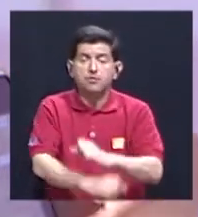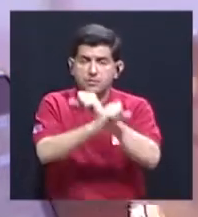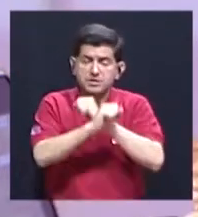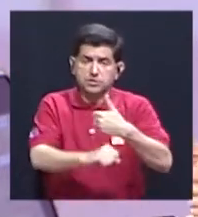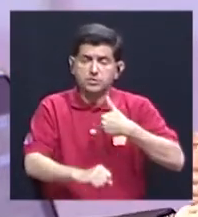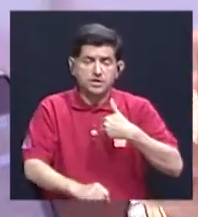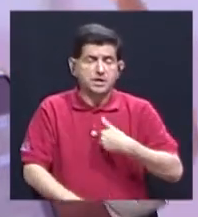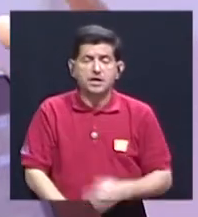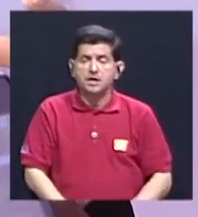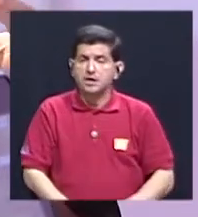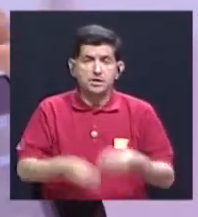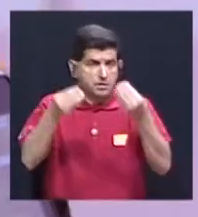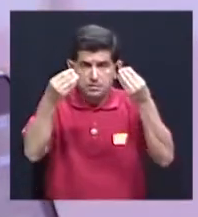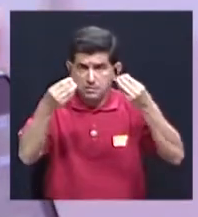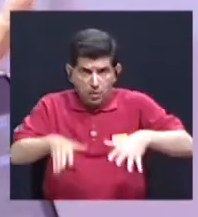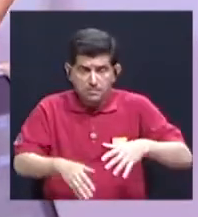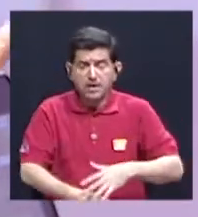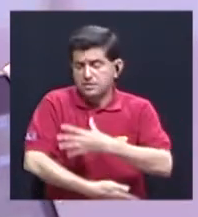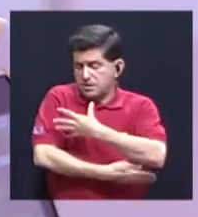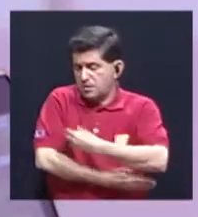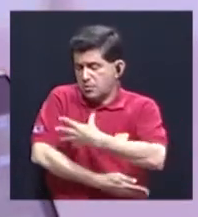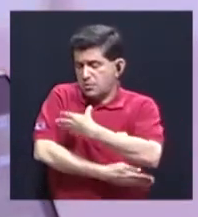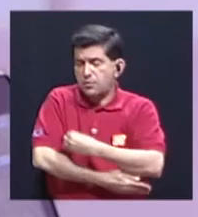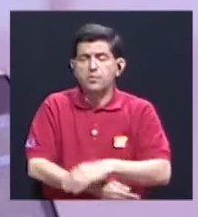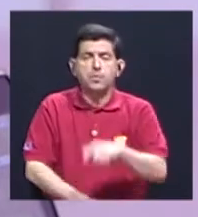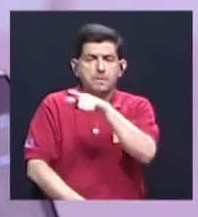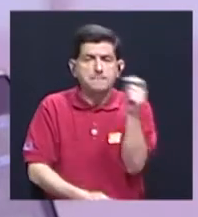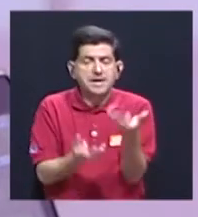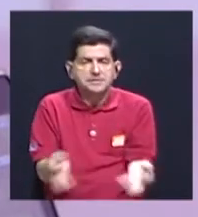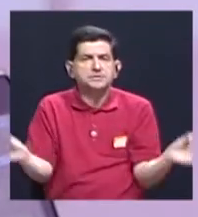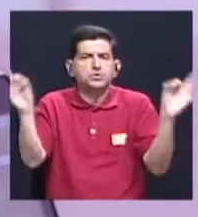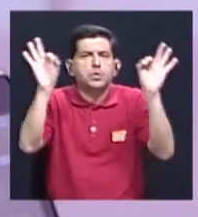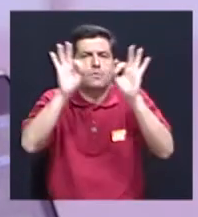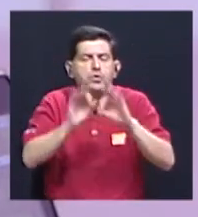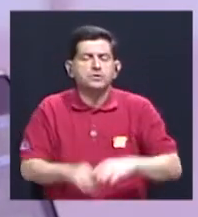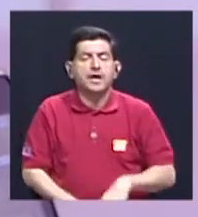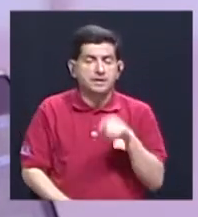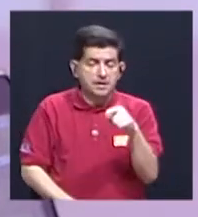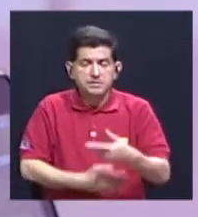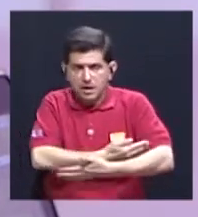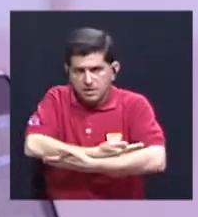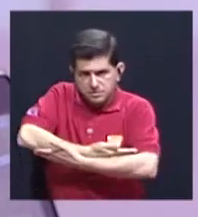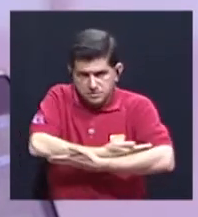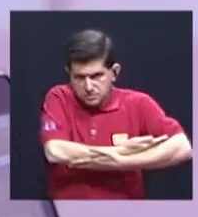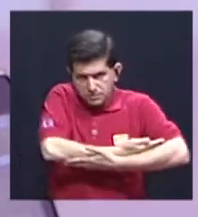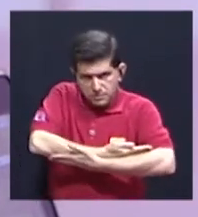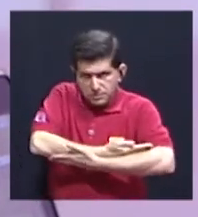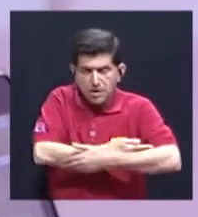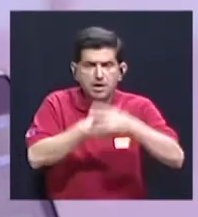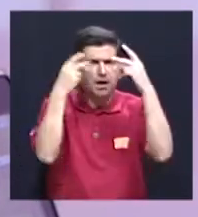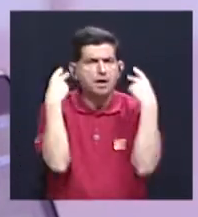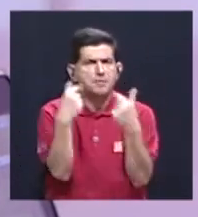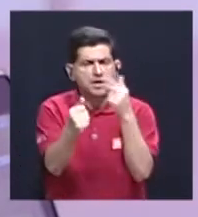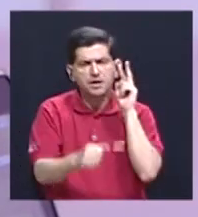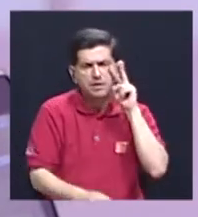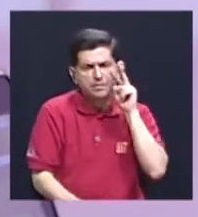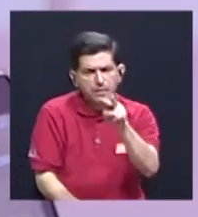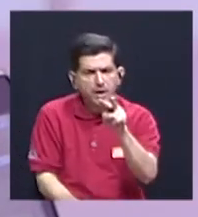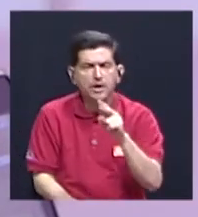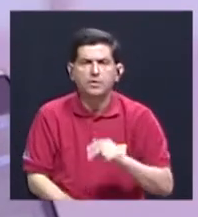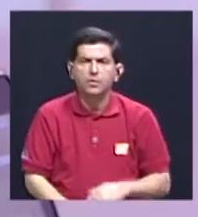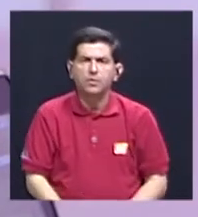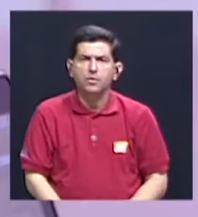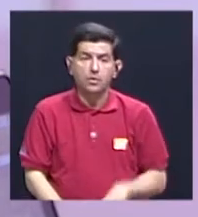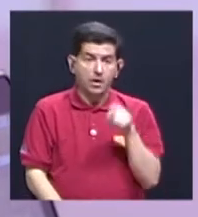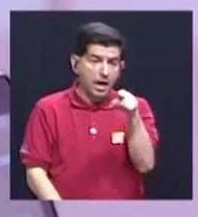no perder la lactancia en los meses clave para el niño o la niña. Entonces, inmediatamente veo que, por ejemplo,